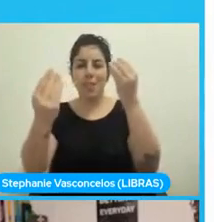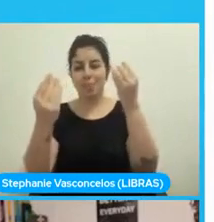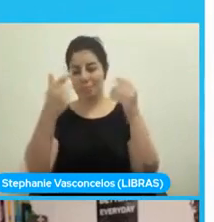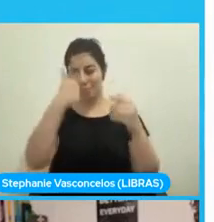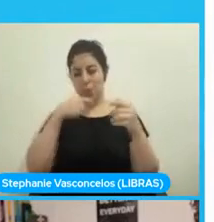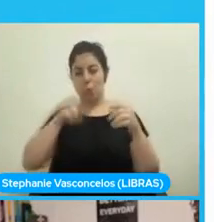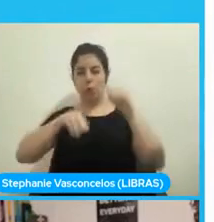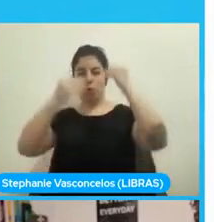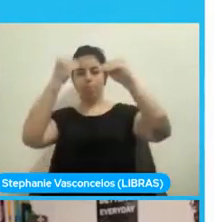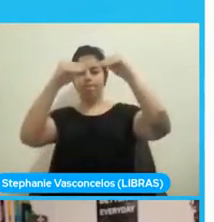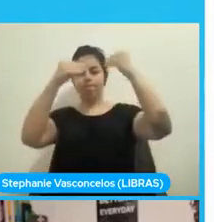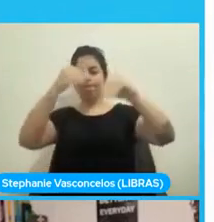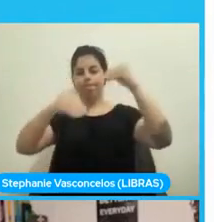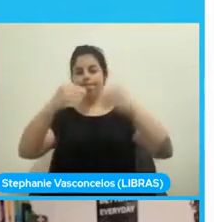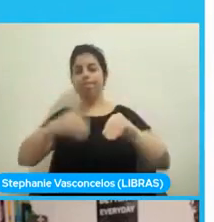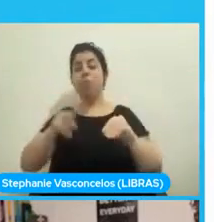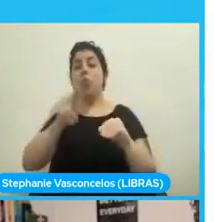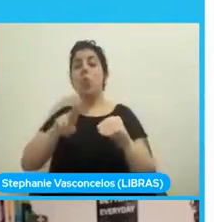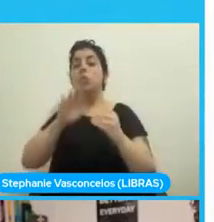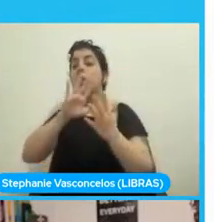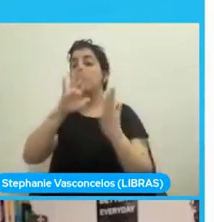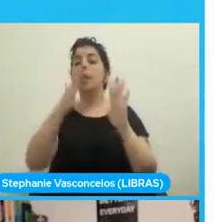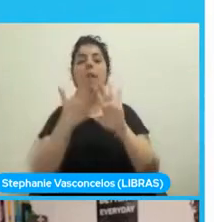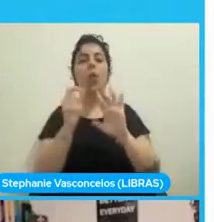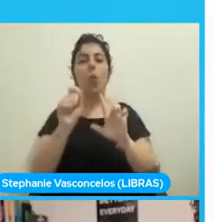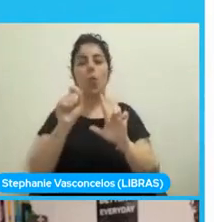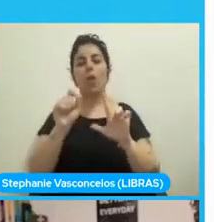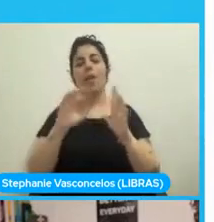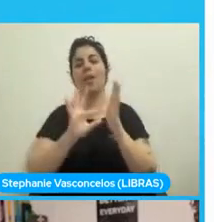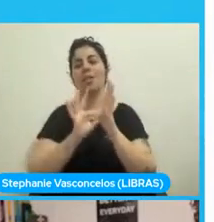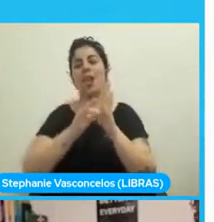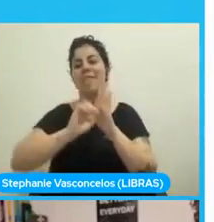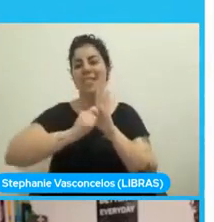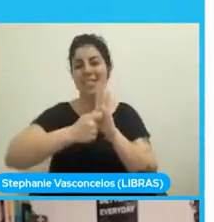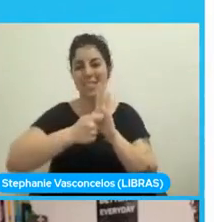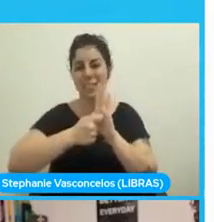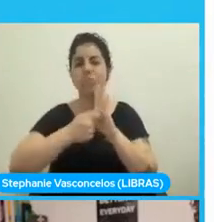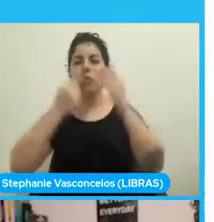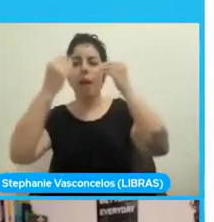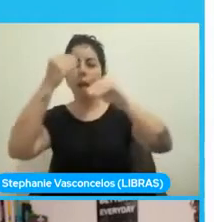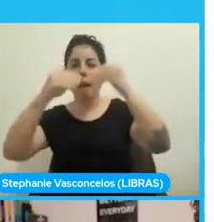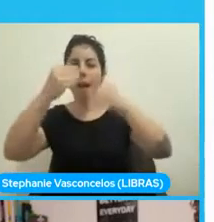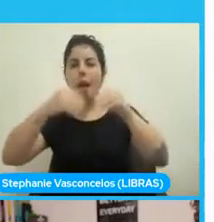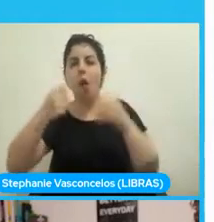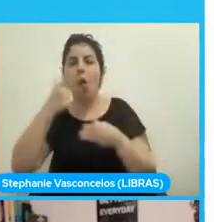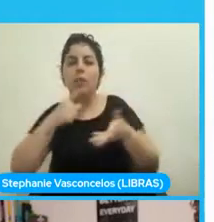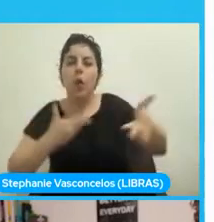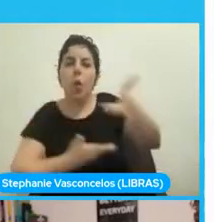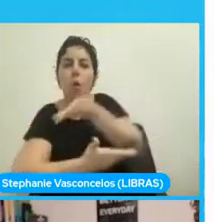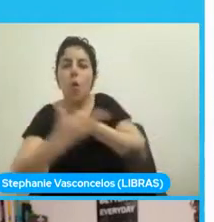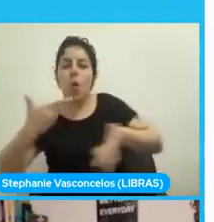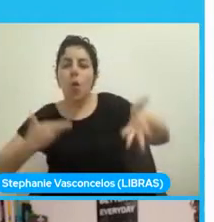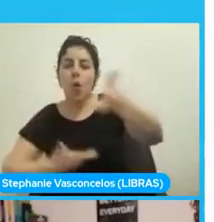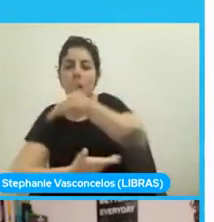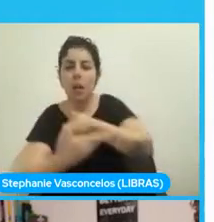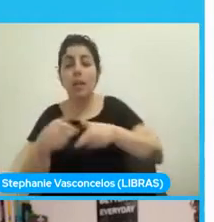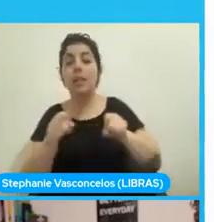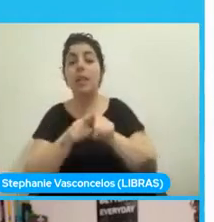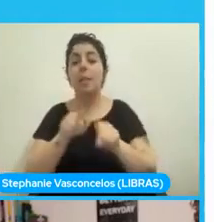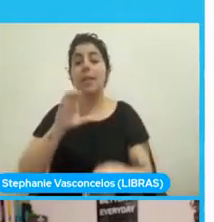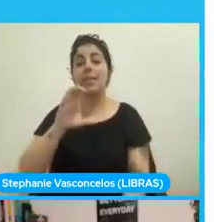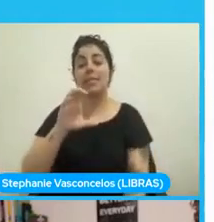JavaScript como intermedio para que sea JavaScript quien se comunique con HTML y CSS y puedan imprimir